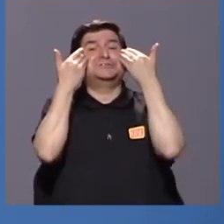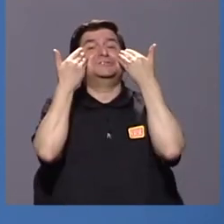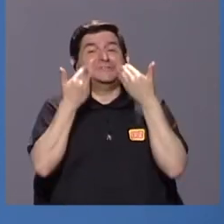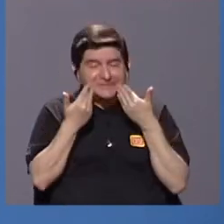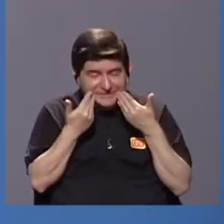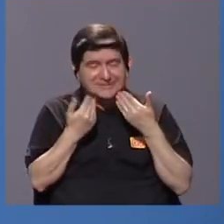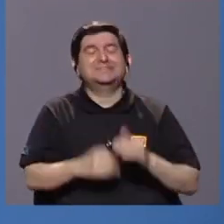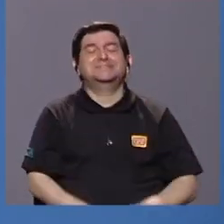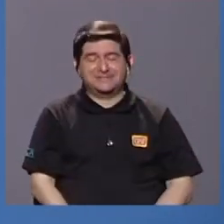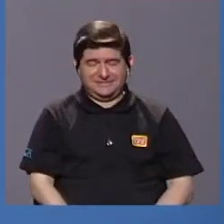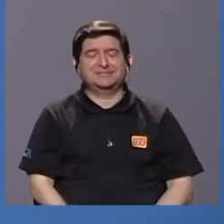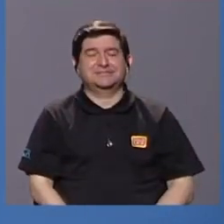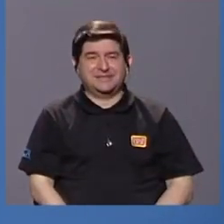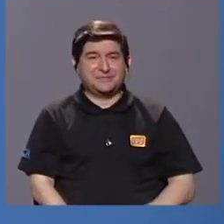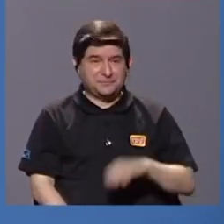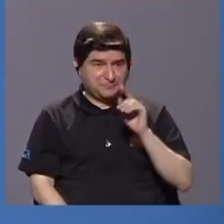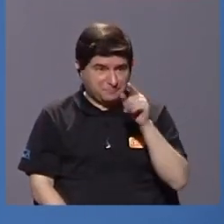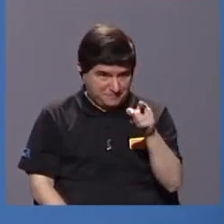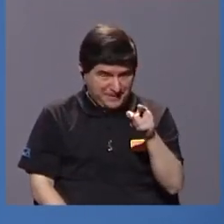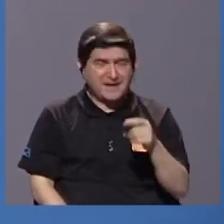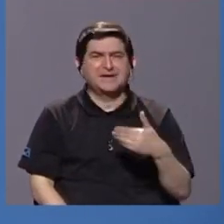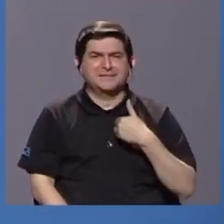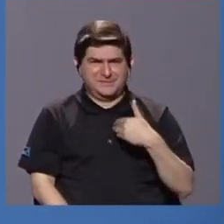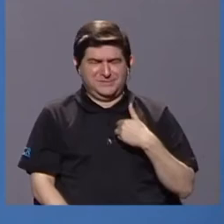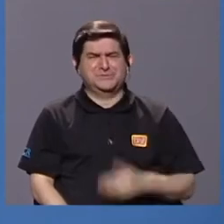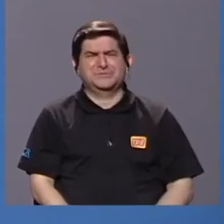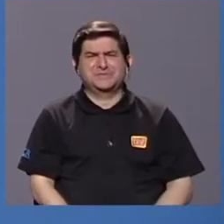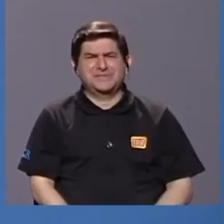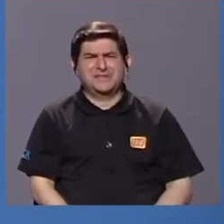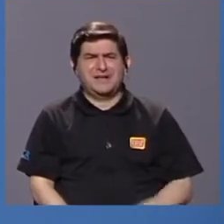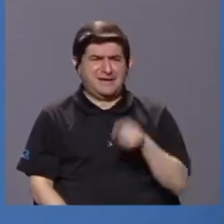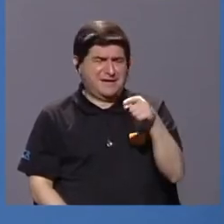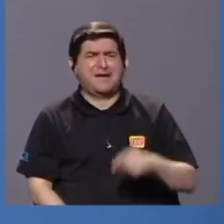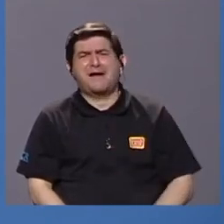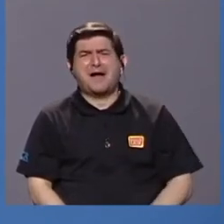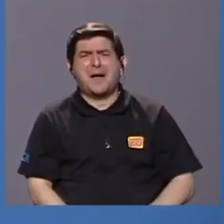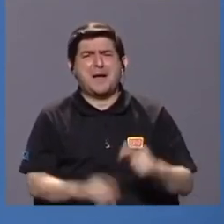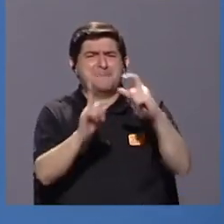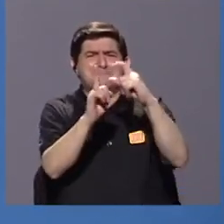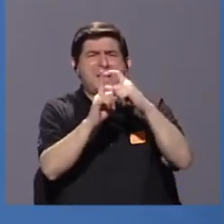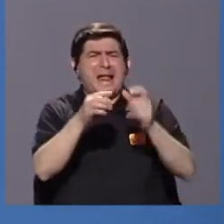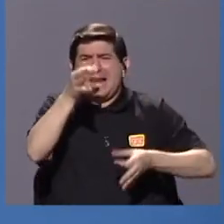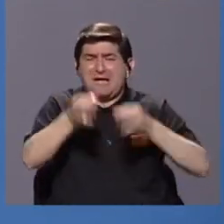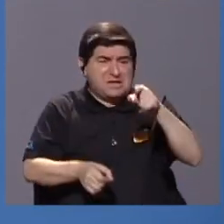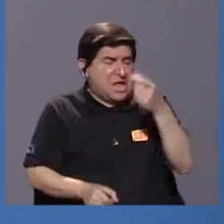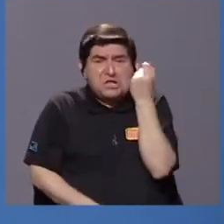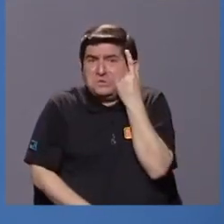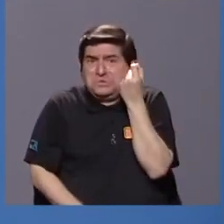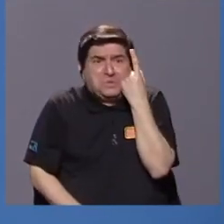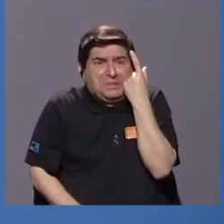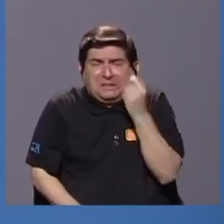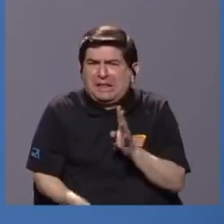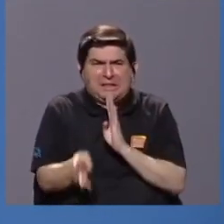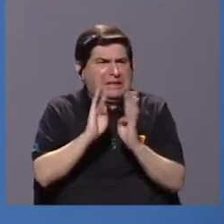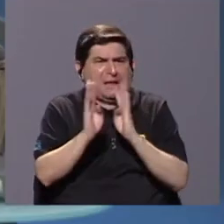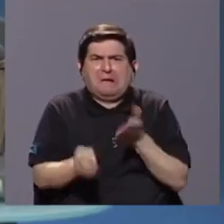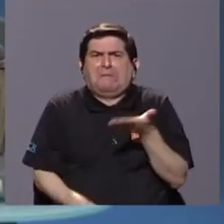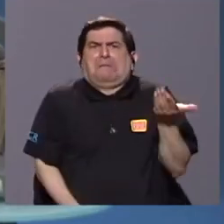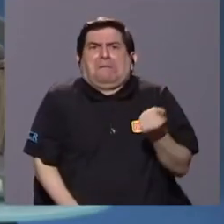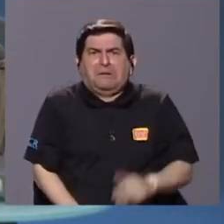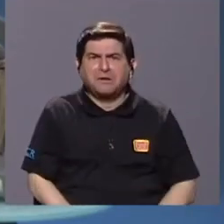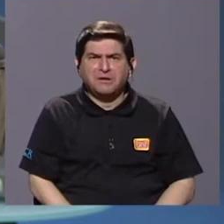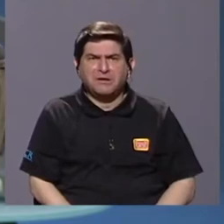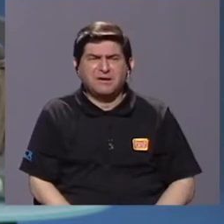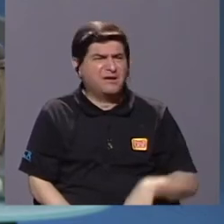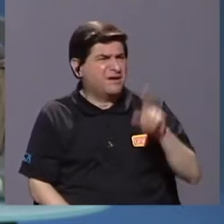llegan y les dan esa caterva de léxico jurídico y ellos no entienden ni siquiera qué está pasando. Ellos